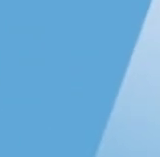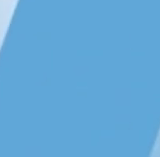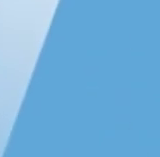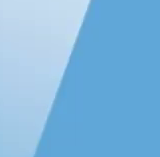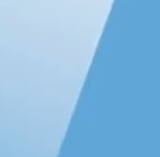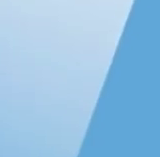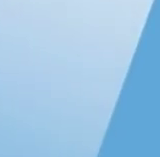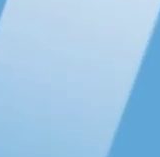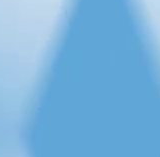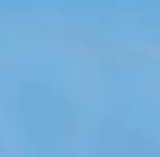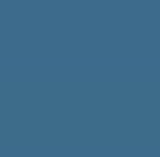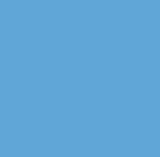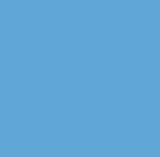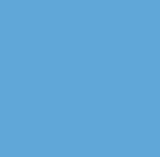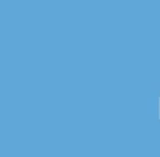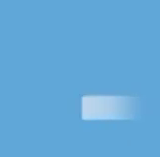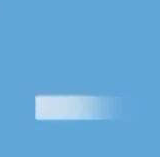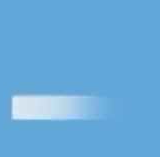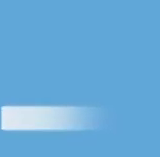Regresamos.